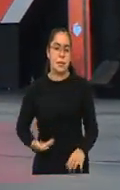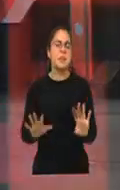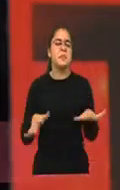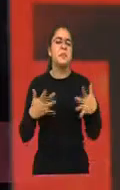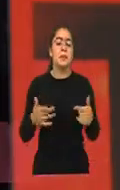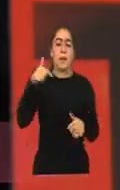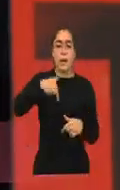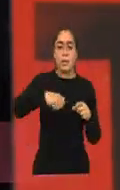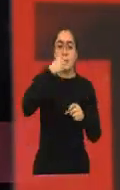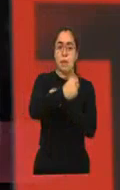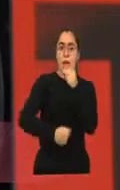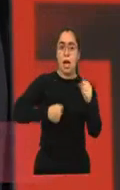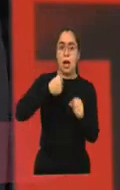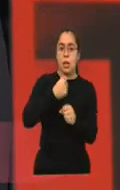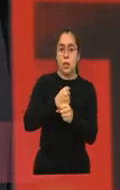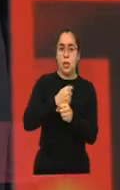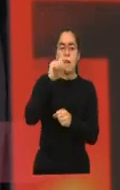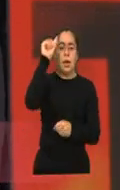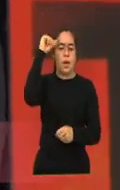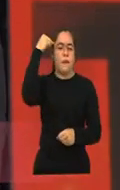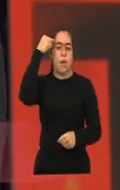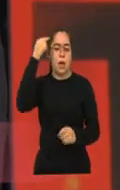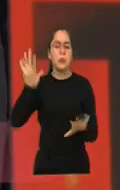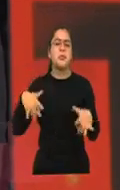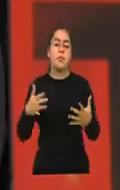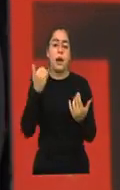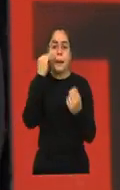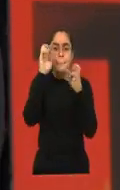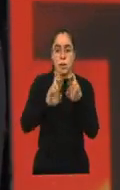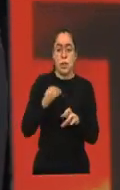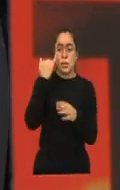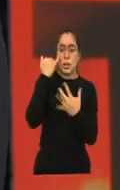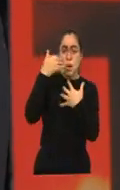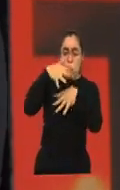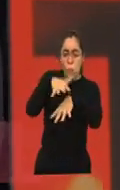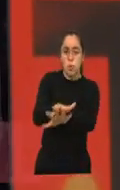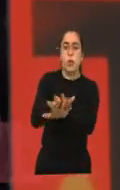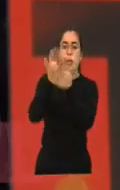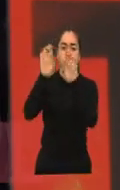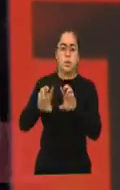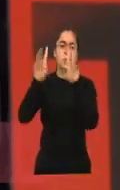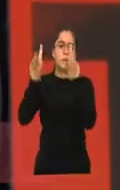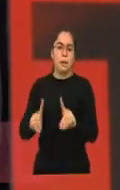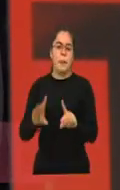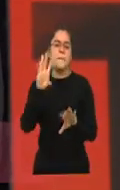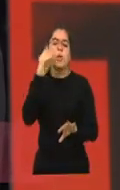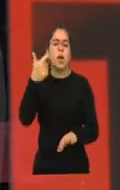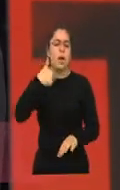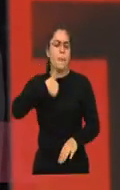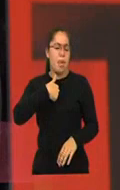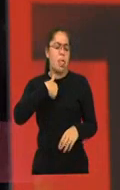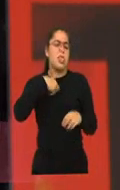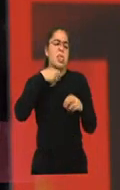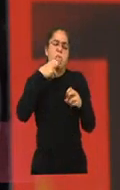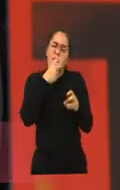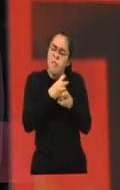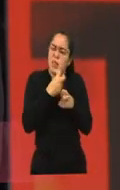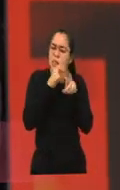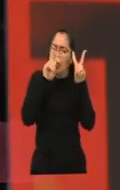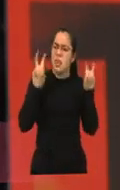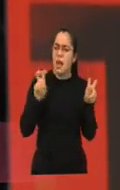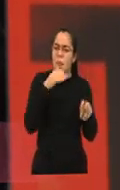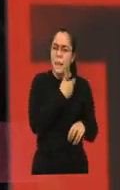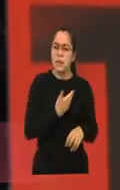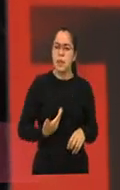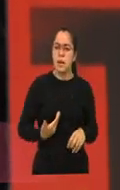no este es el año, este es el gobierno, tenemos que incluir a esta población vulnerable, porque a mí me costó. Y entonces, ¿cómo hacer para que no le cueste a